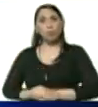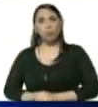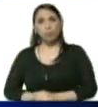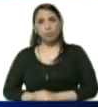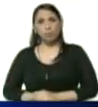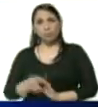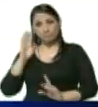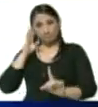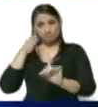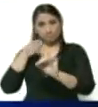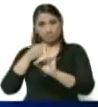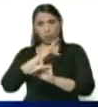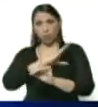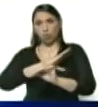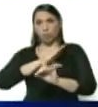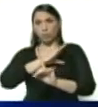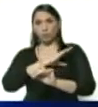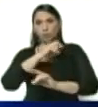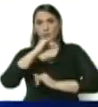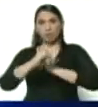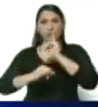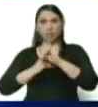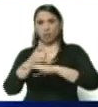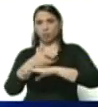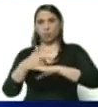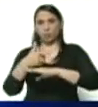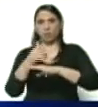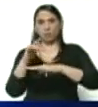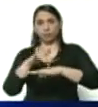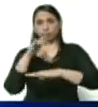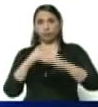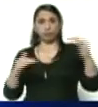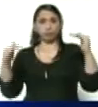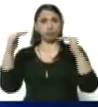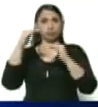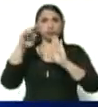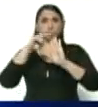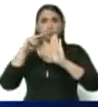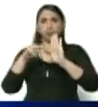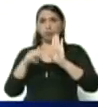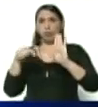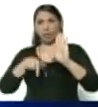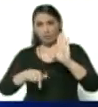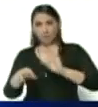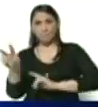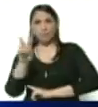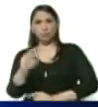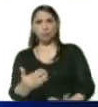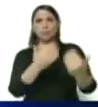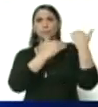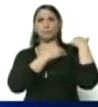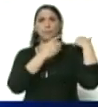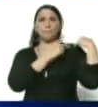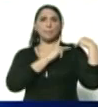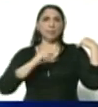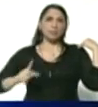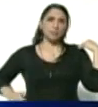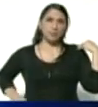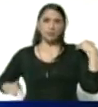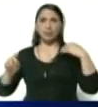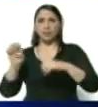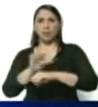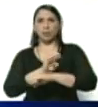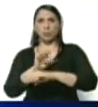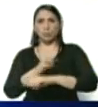en el marco de la Comisión Intergubernamental de Alto Nivel, que por la parte venezolana la preside el vicepresidente de Economía,